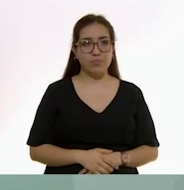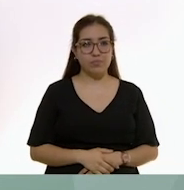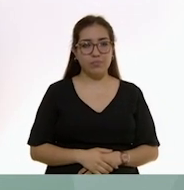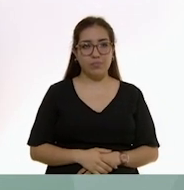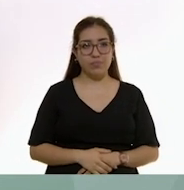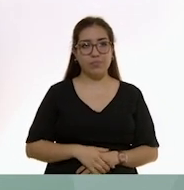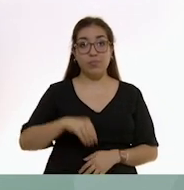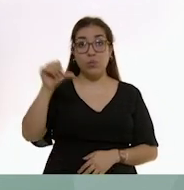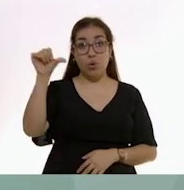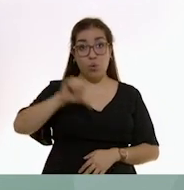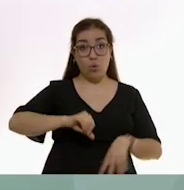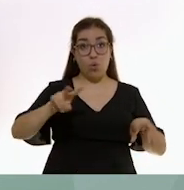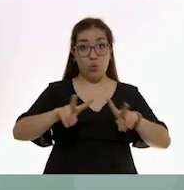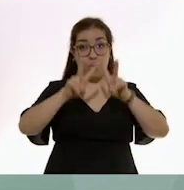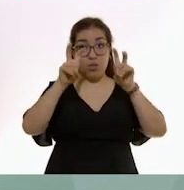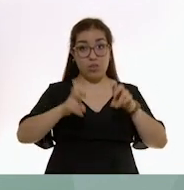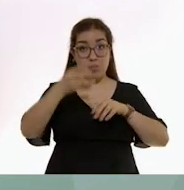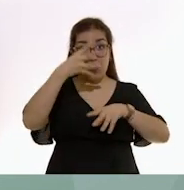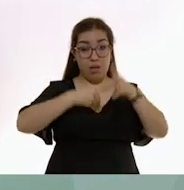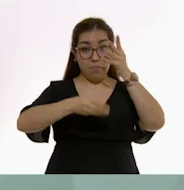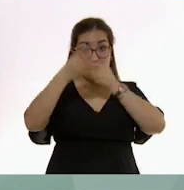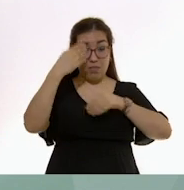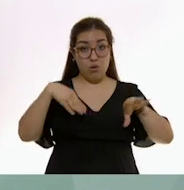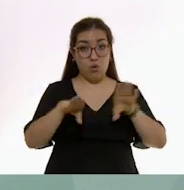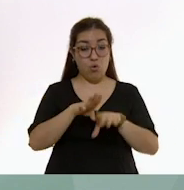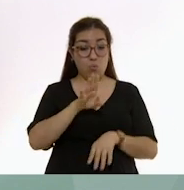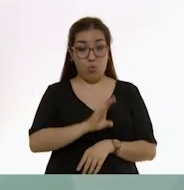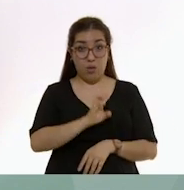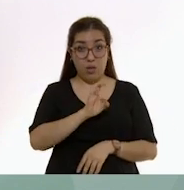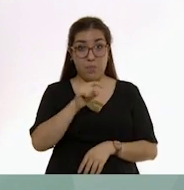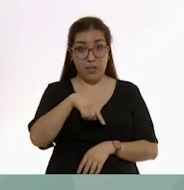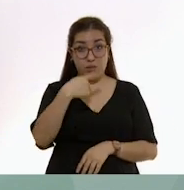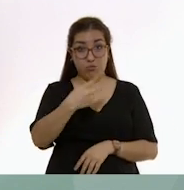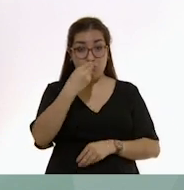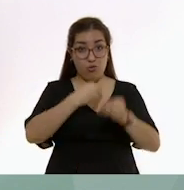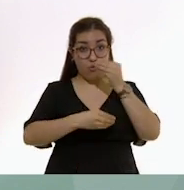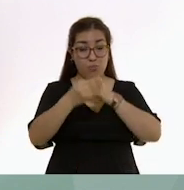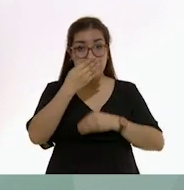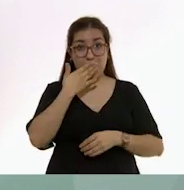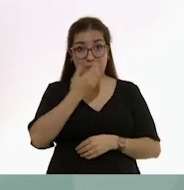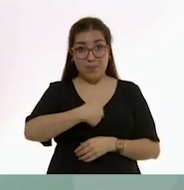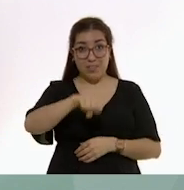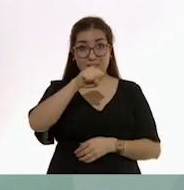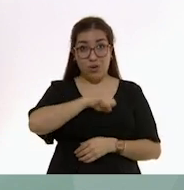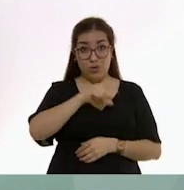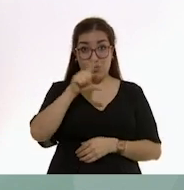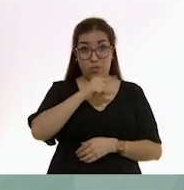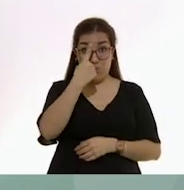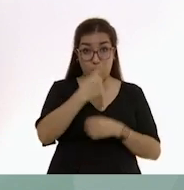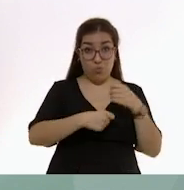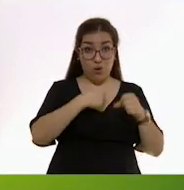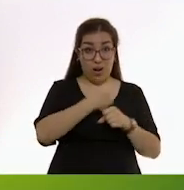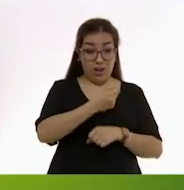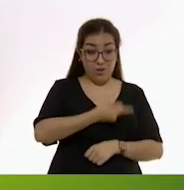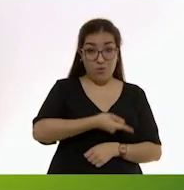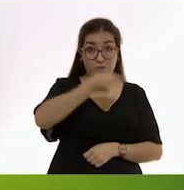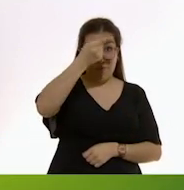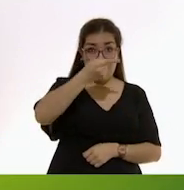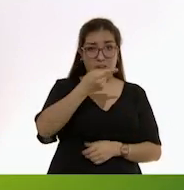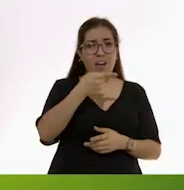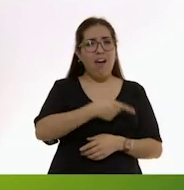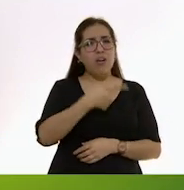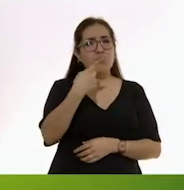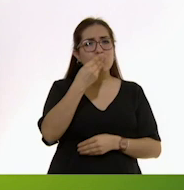Hoy, aprenderemos la manera de alimentar al bebé adecuadamente a partir de que cumple un año de edad. ¿Qué